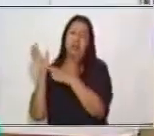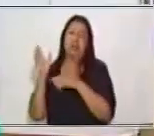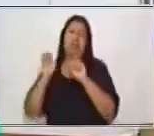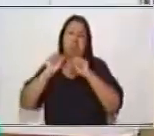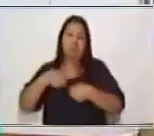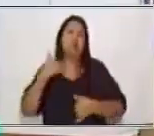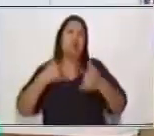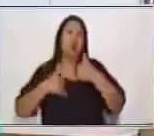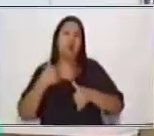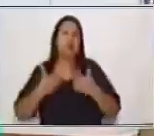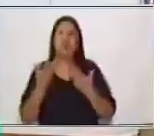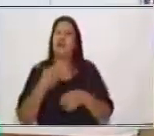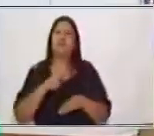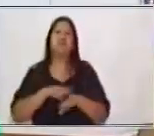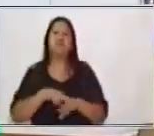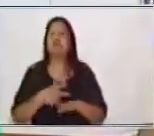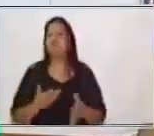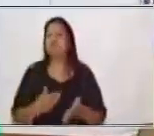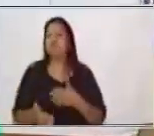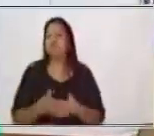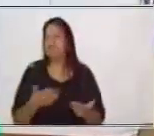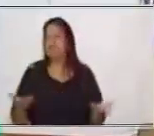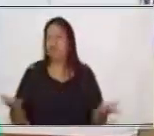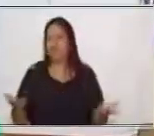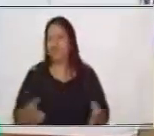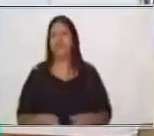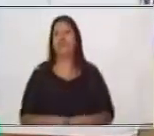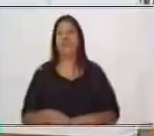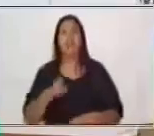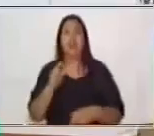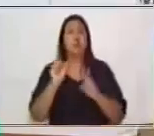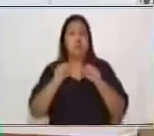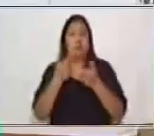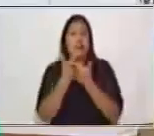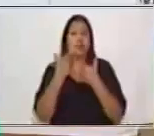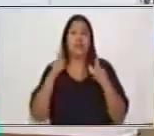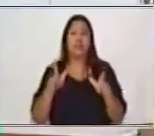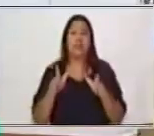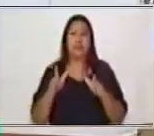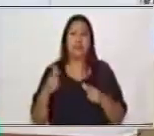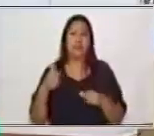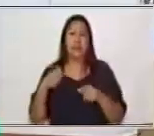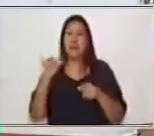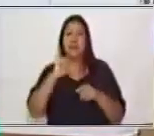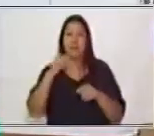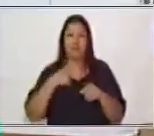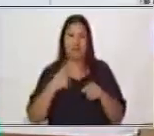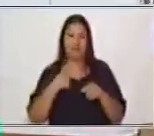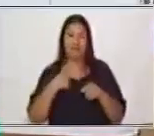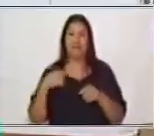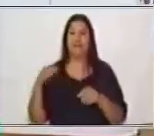Entonces puedes utilizarla así. En este caso vamos a dibujar un honguito,